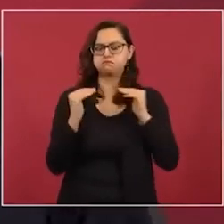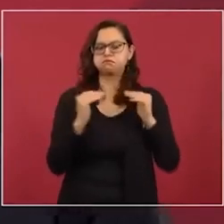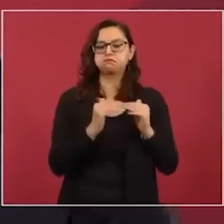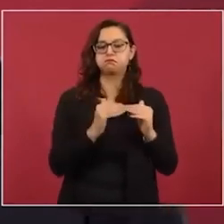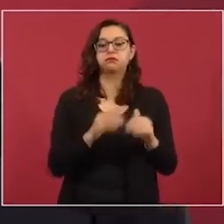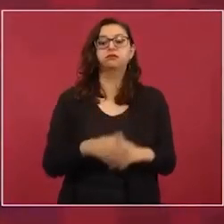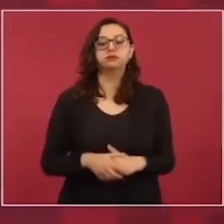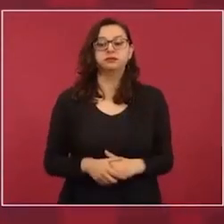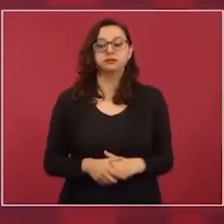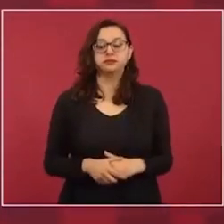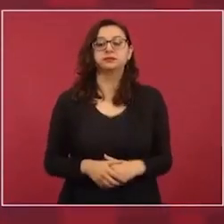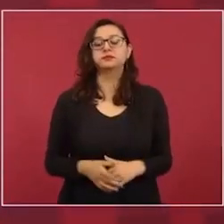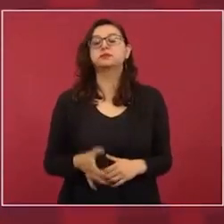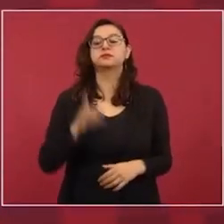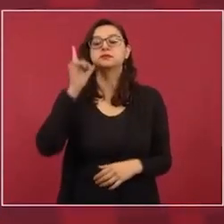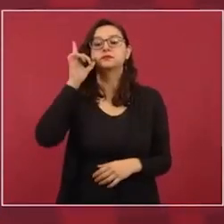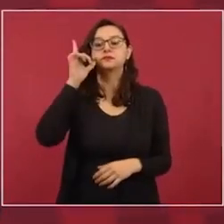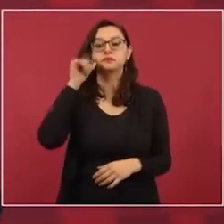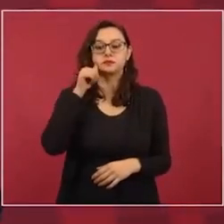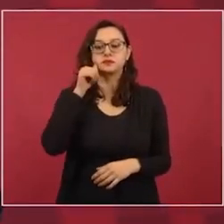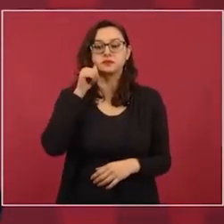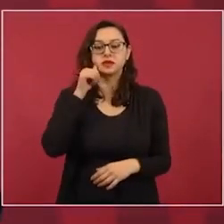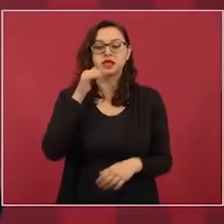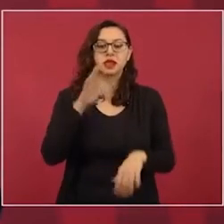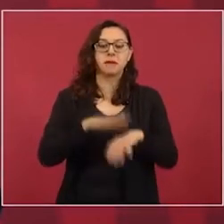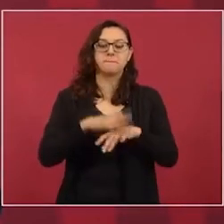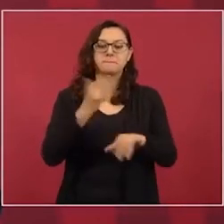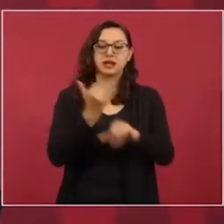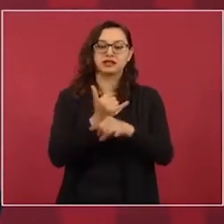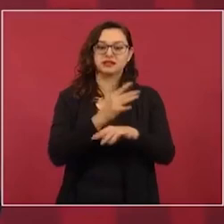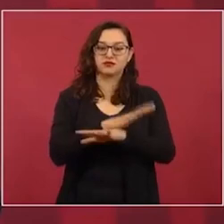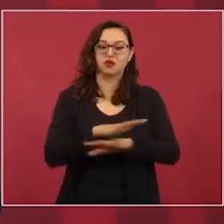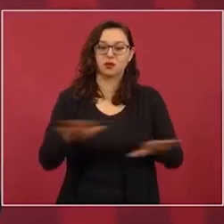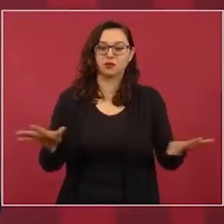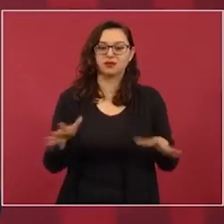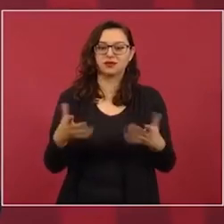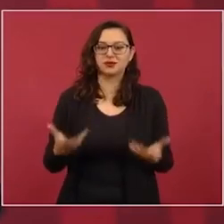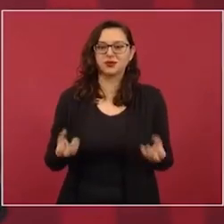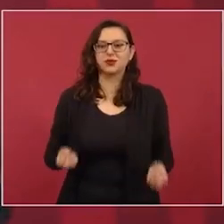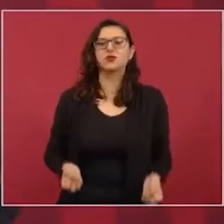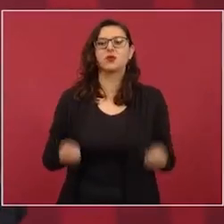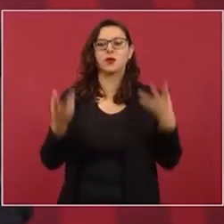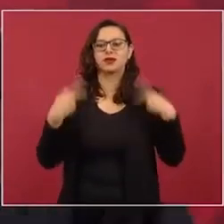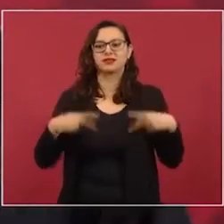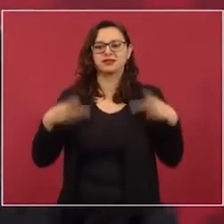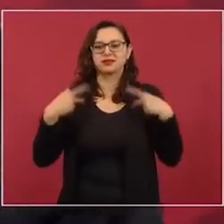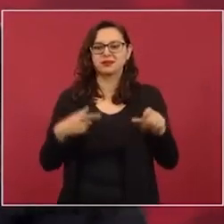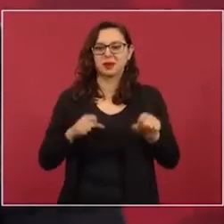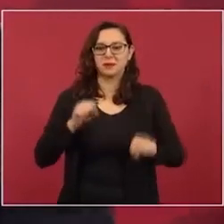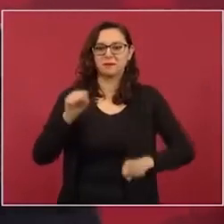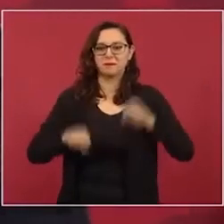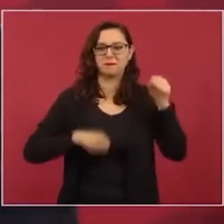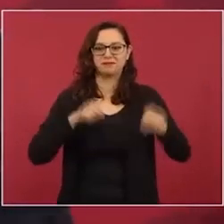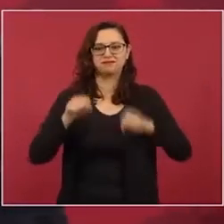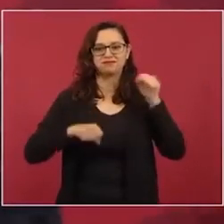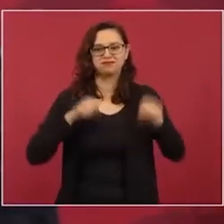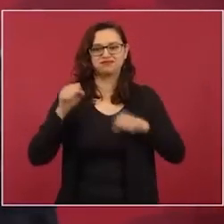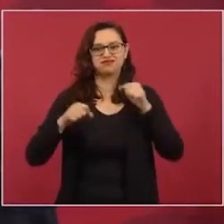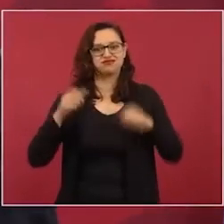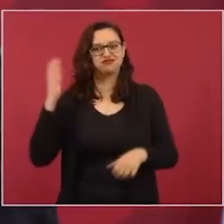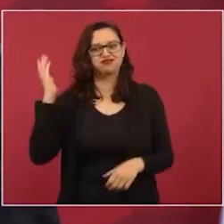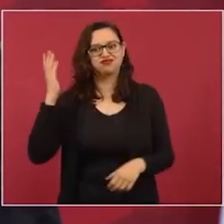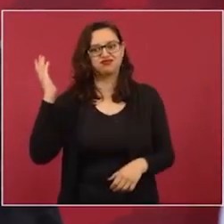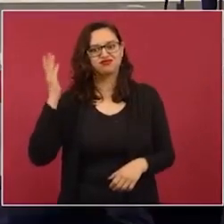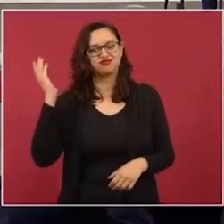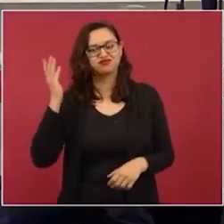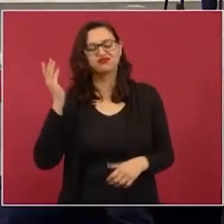Entonces mañana vamos a informar de cuántos fueron con sus bicicletas al Felipe Ángeles. ¿No